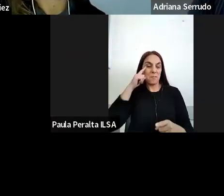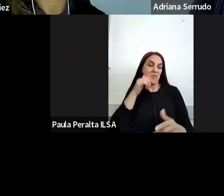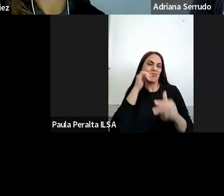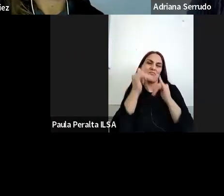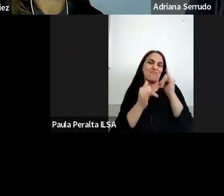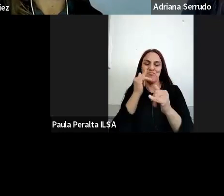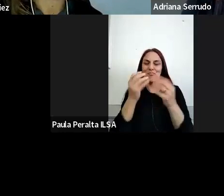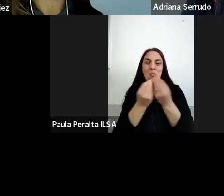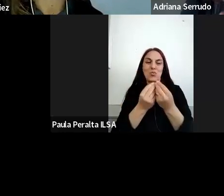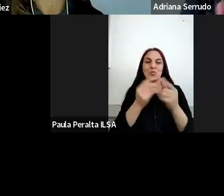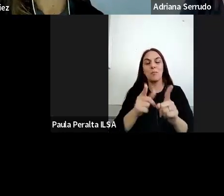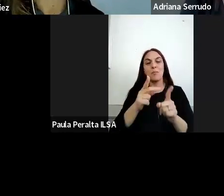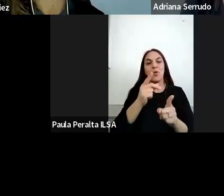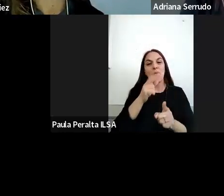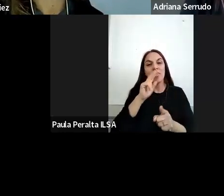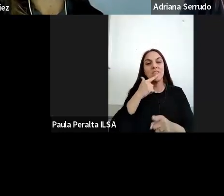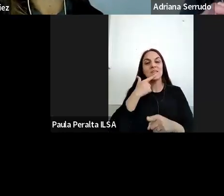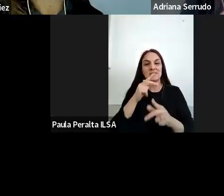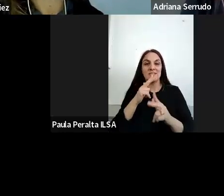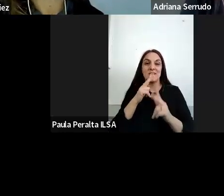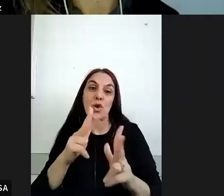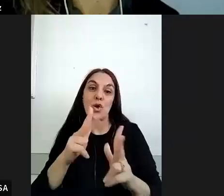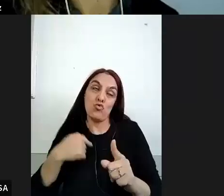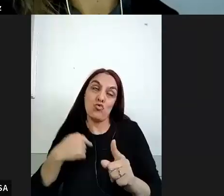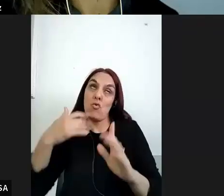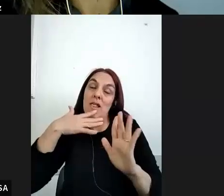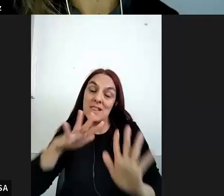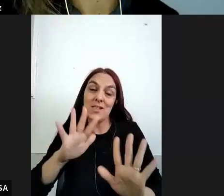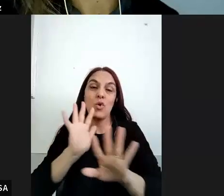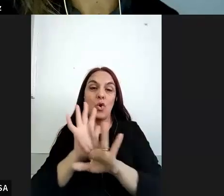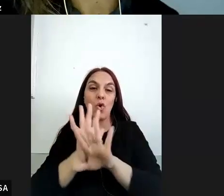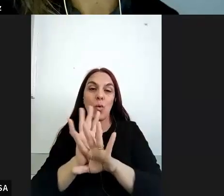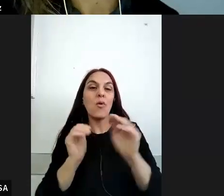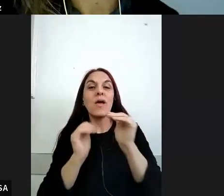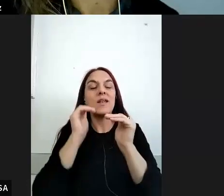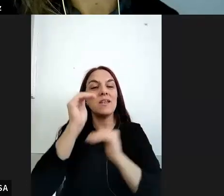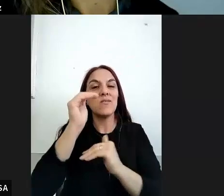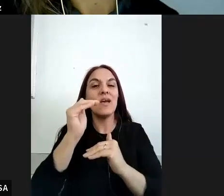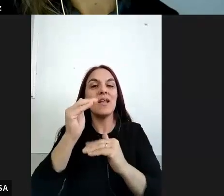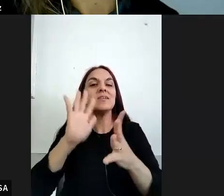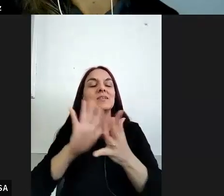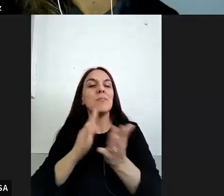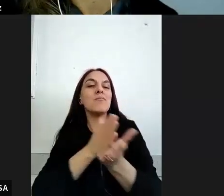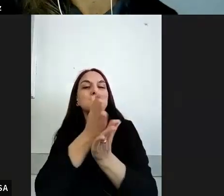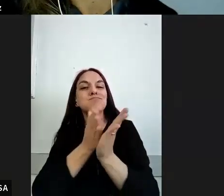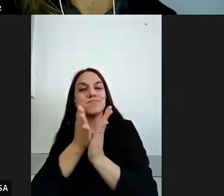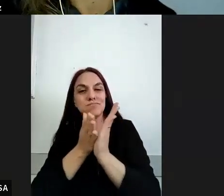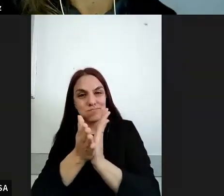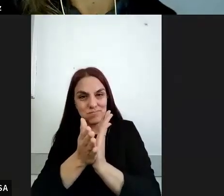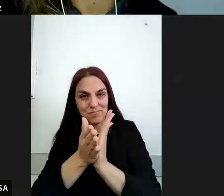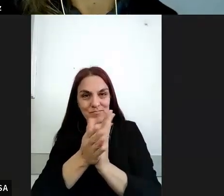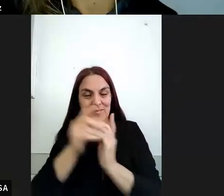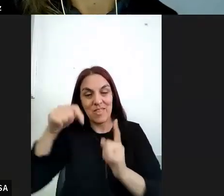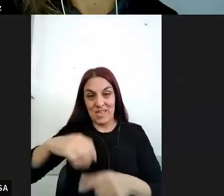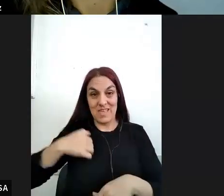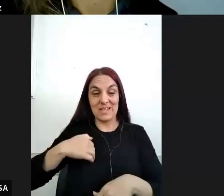digamos lo que Dris está mencionando según entiendo son ya los niveles de concreción curricular le llamaríamos en Argentina que tiene